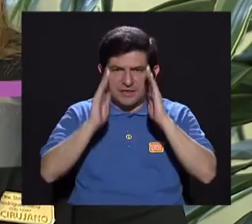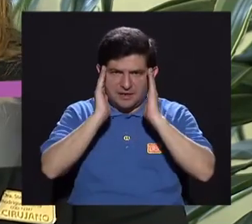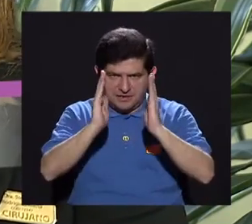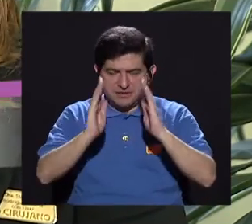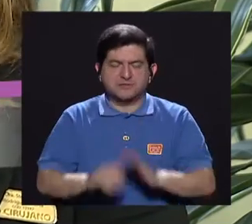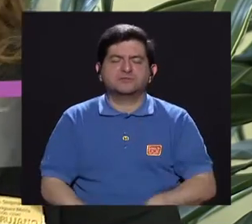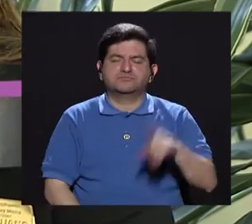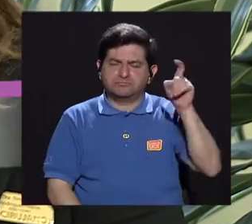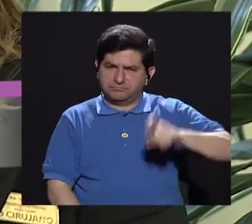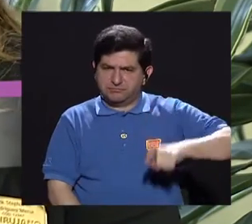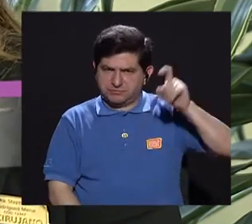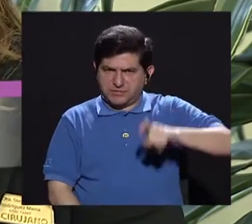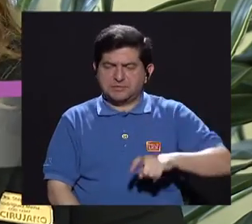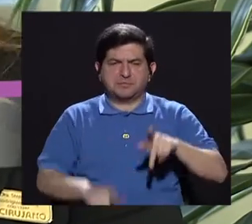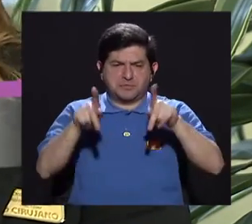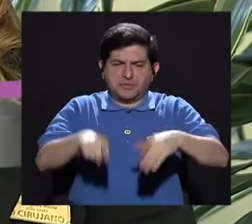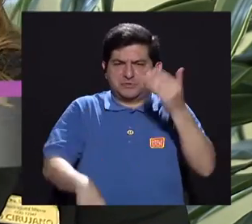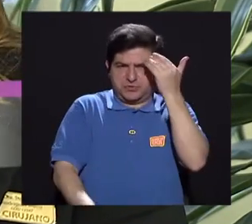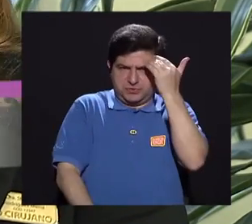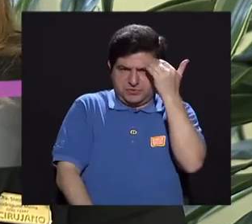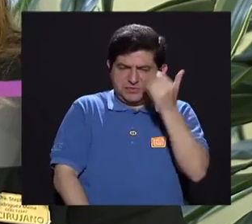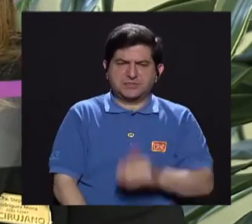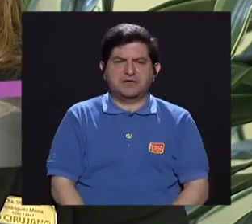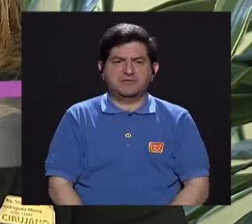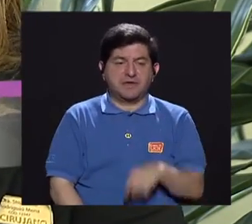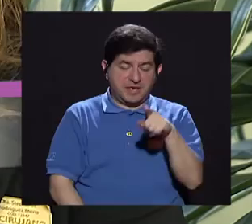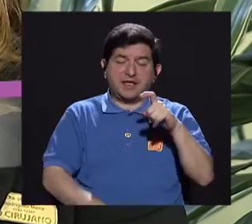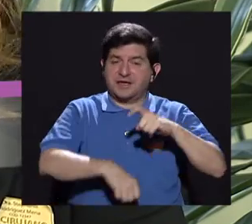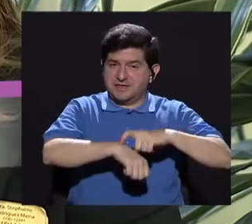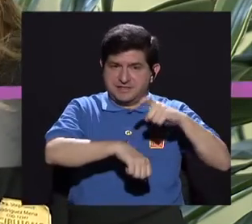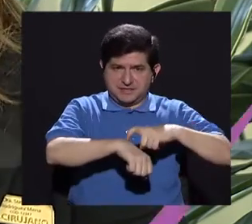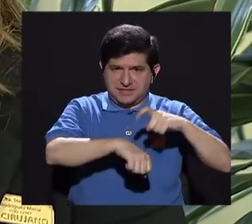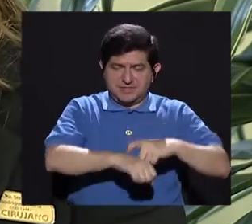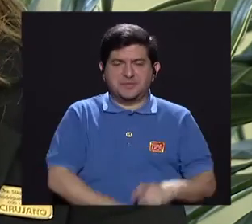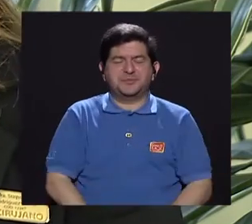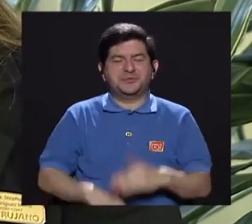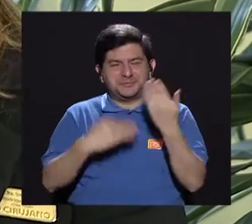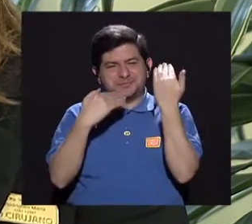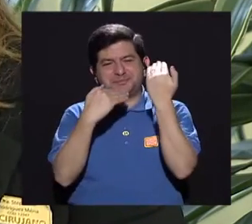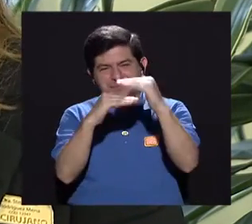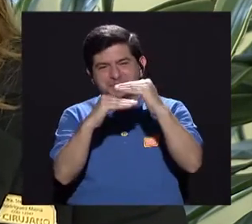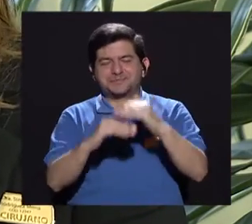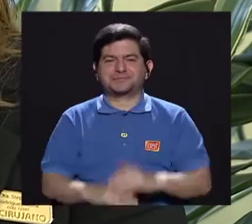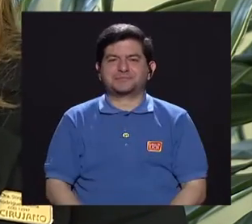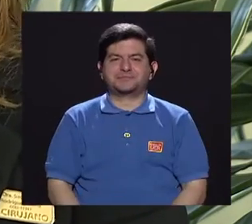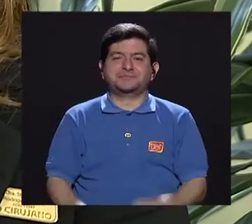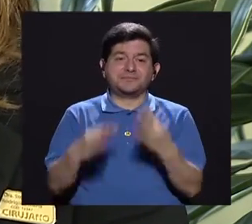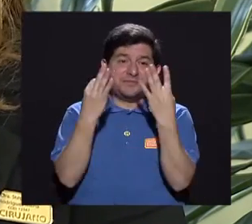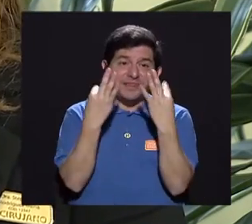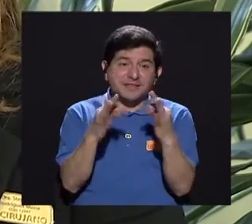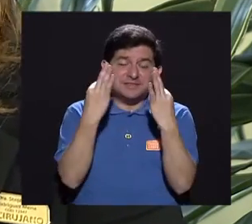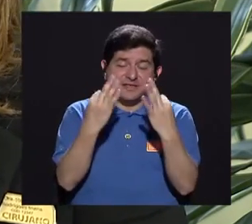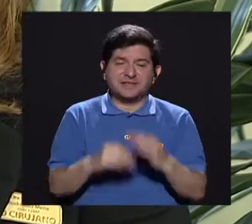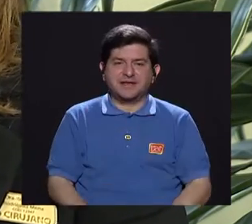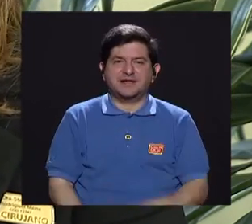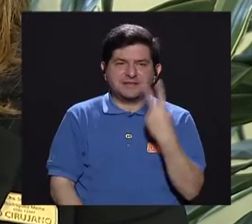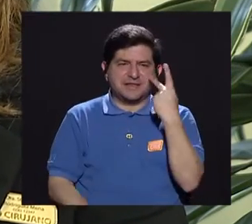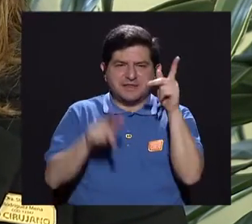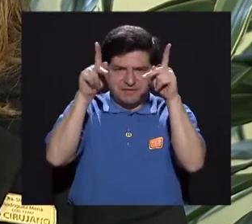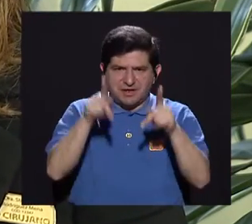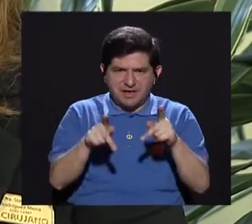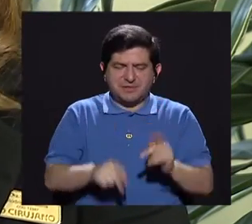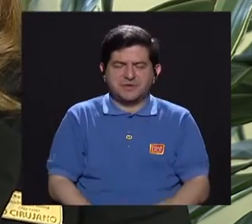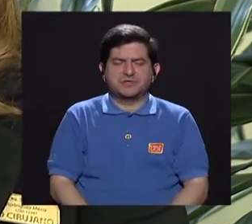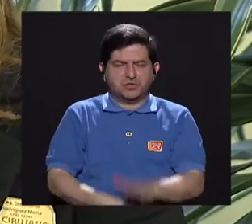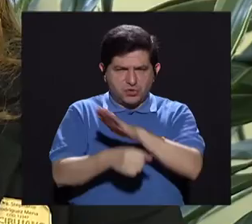lleven. Entonces, sí es importante que ellos sepan que contamos con ese tiempo, que es un poco limitado, que se trata de ver al paciente en una